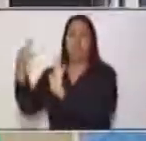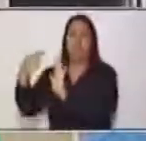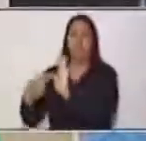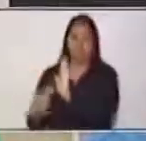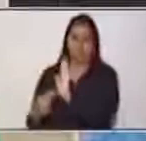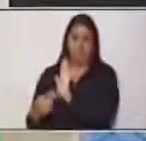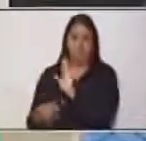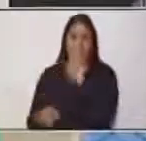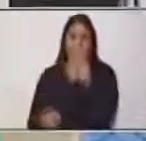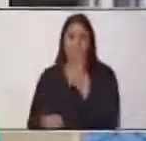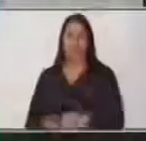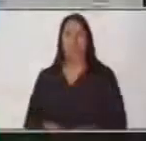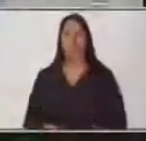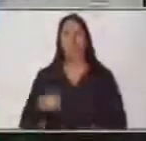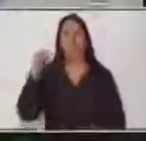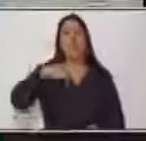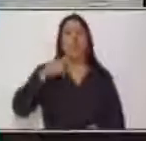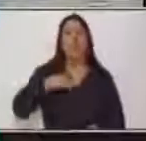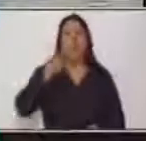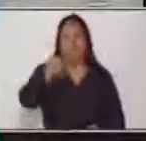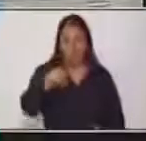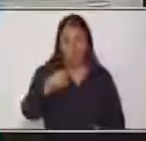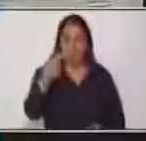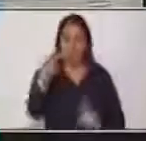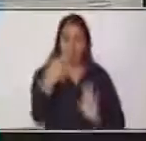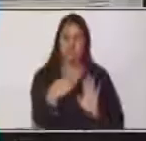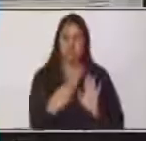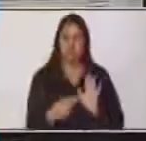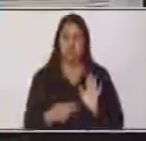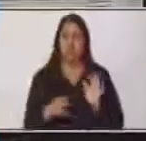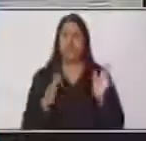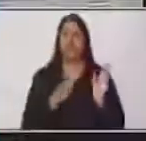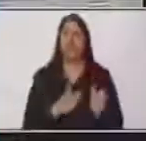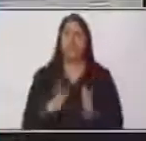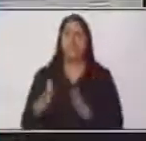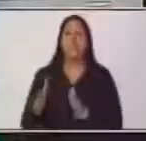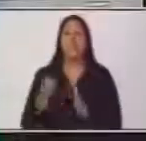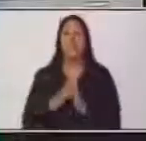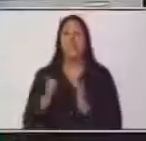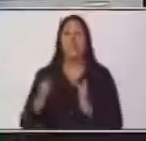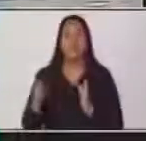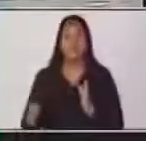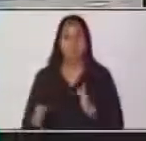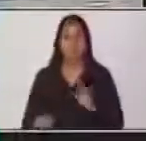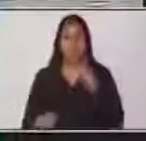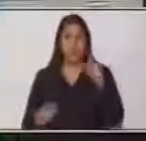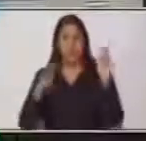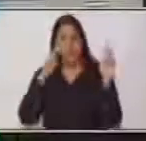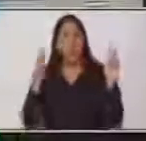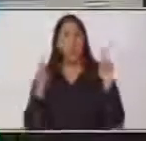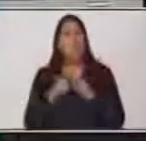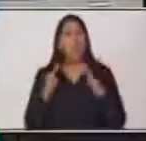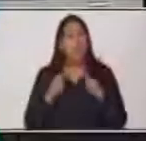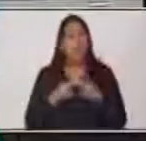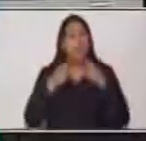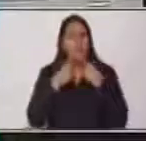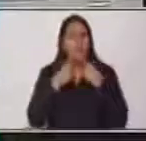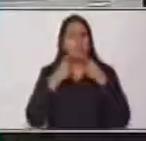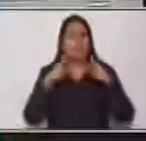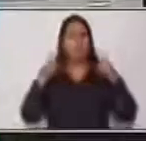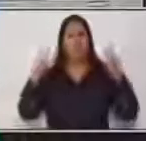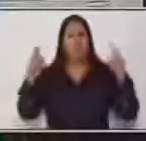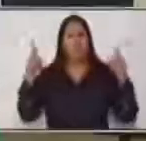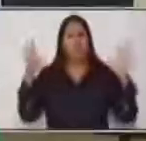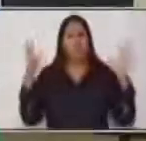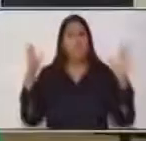estructura, ¿verdad? Y creo que todos, todos en este momento conocen las famosas estructuras